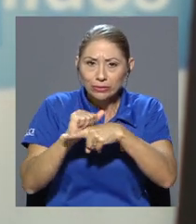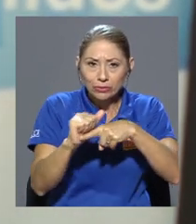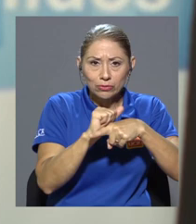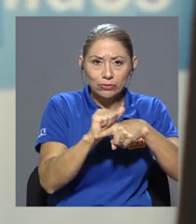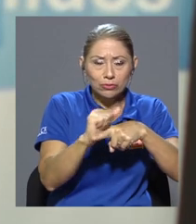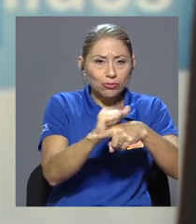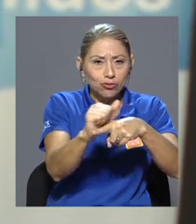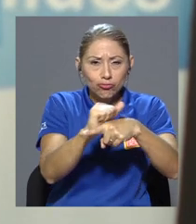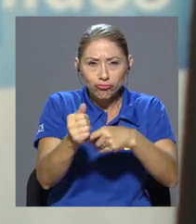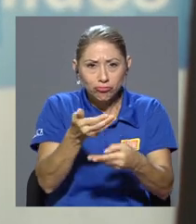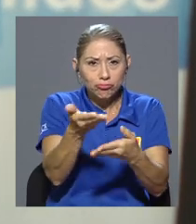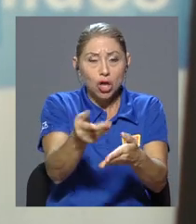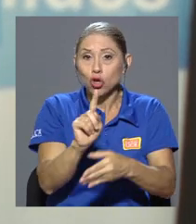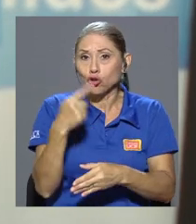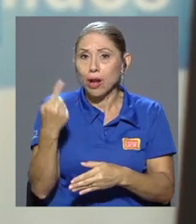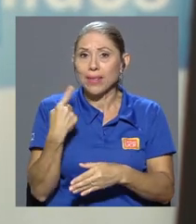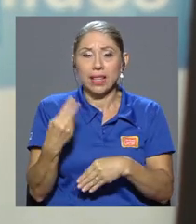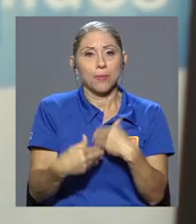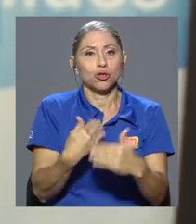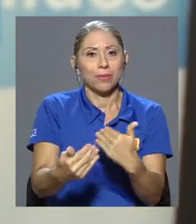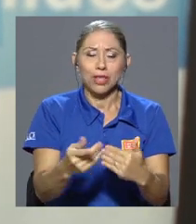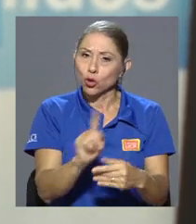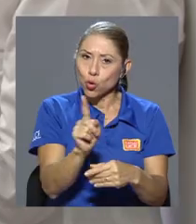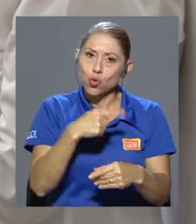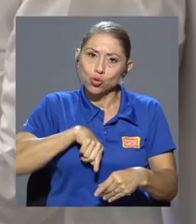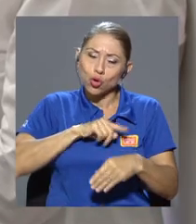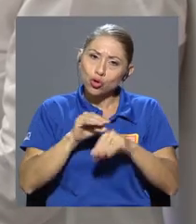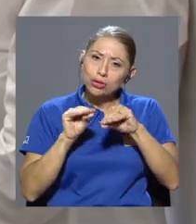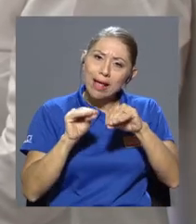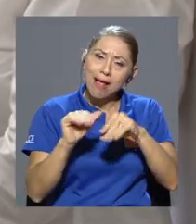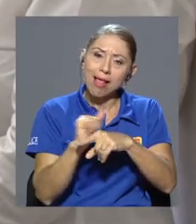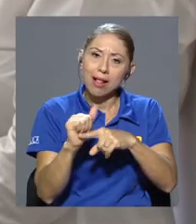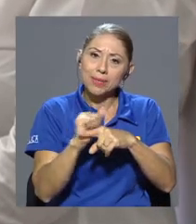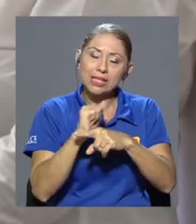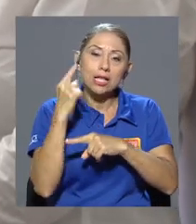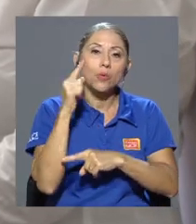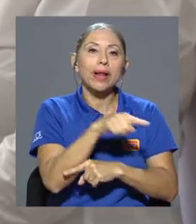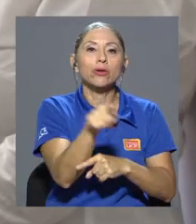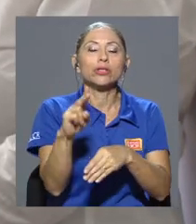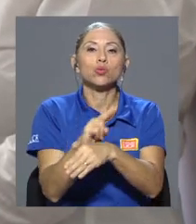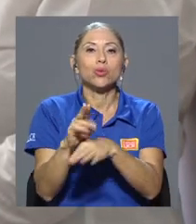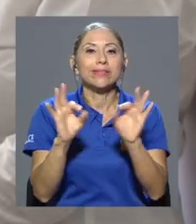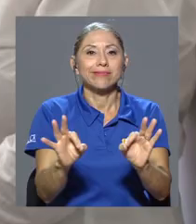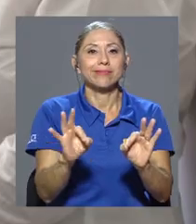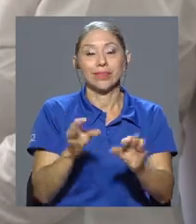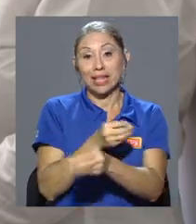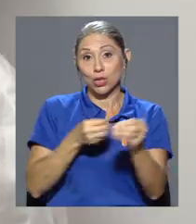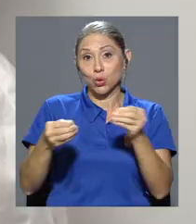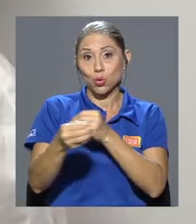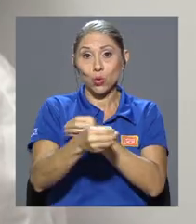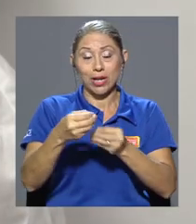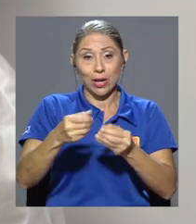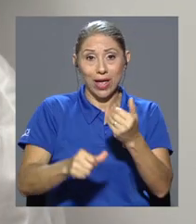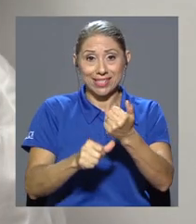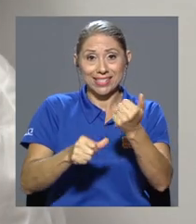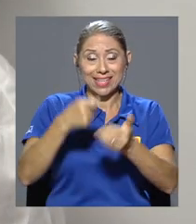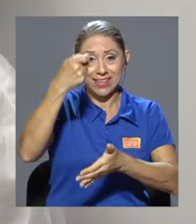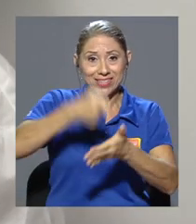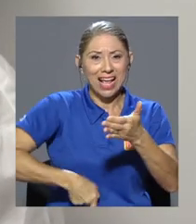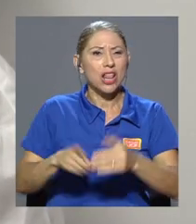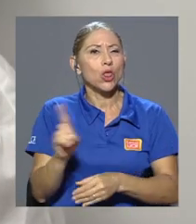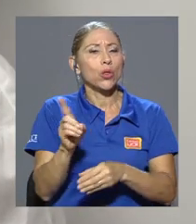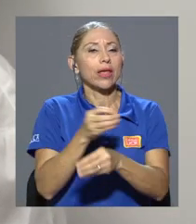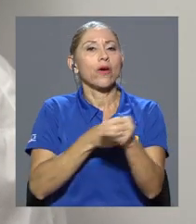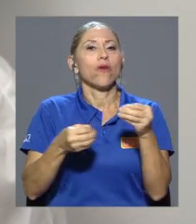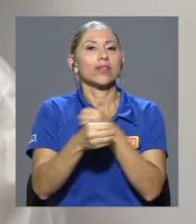más que darles el procedimiento, darle la capacitación para su utilización. El Núcleo de Asistencia Fiscal se encuentra ubicado